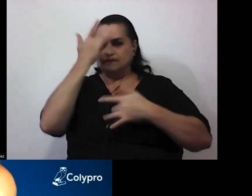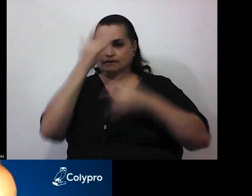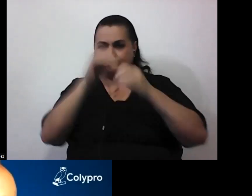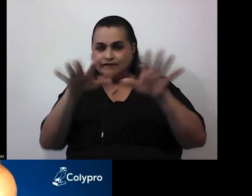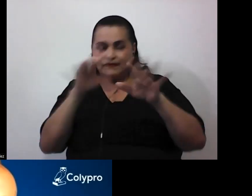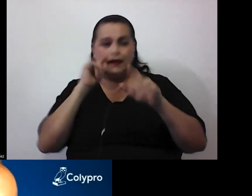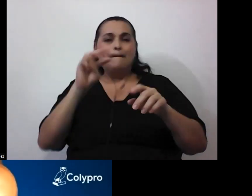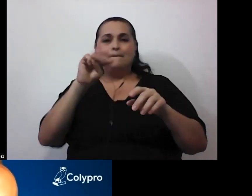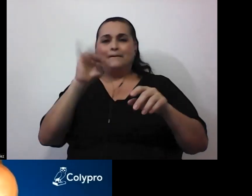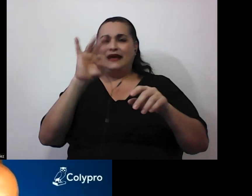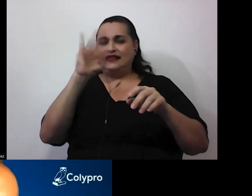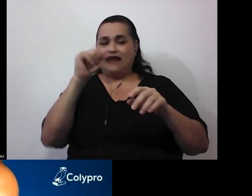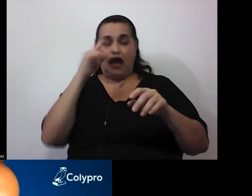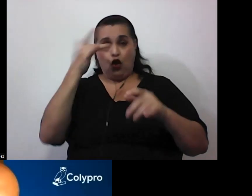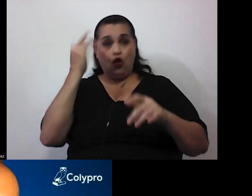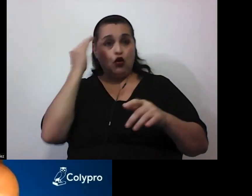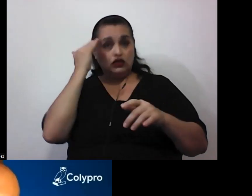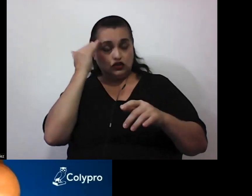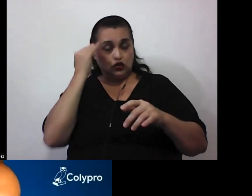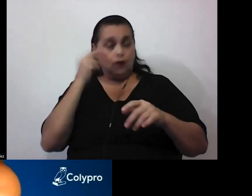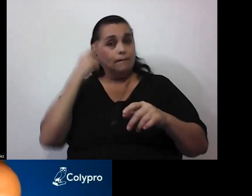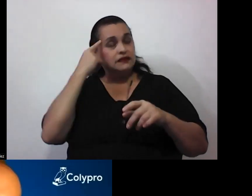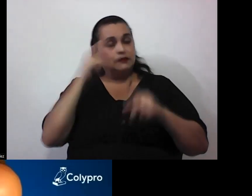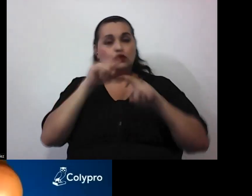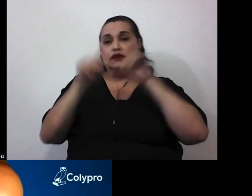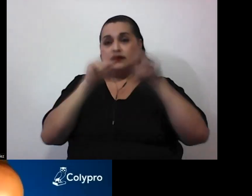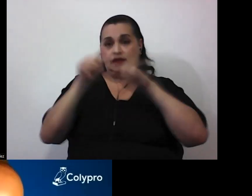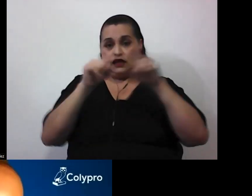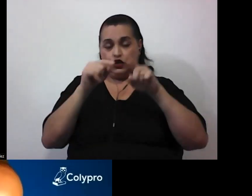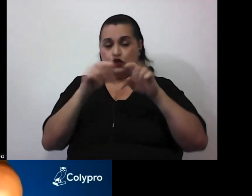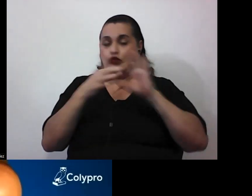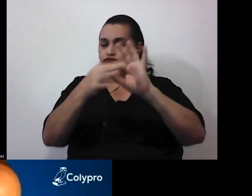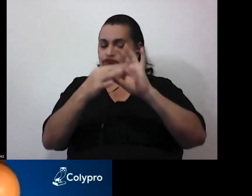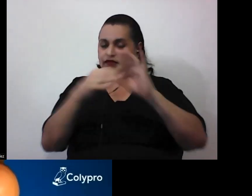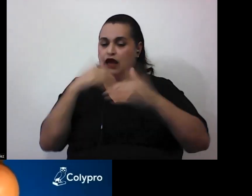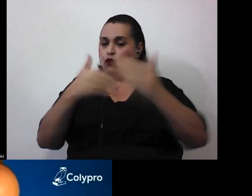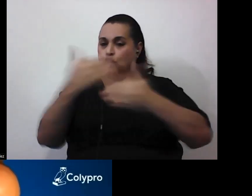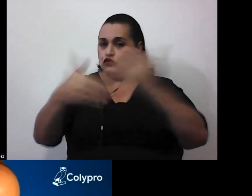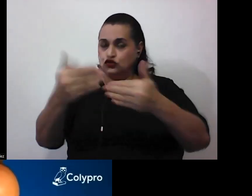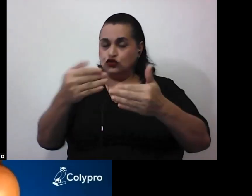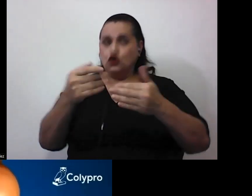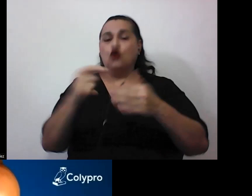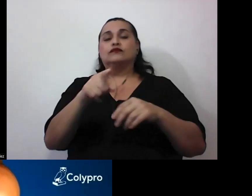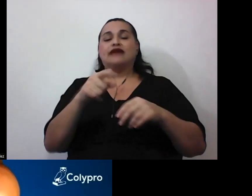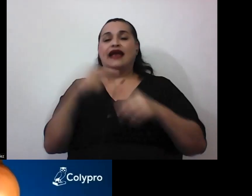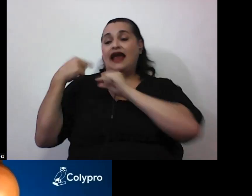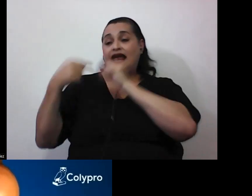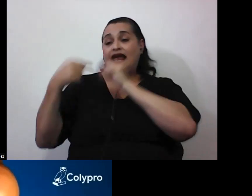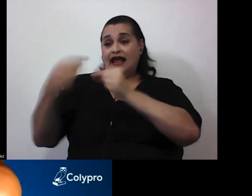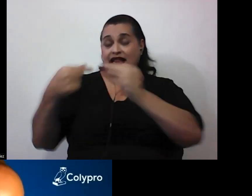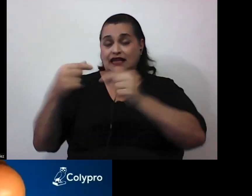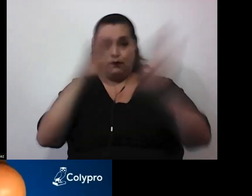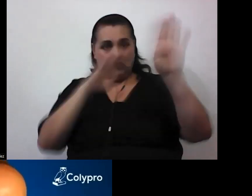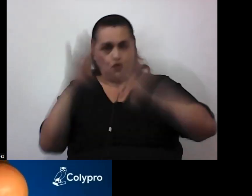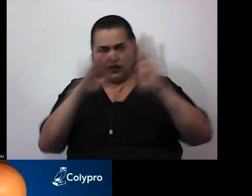y pensamiento crítico en relación a la biología evolutiva, genética y ecología, temas sobre los que ha publicado